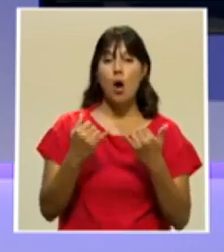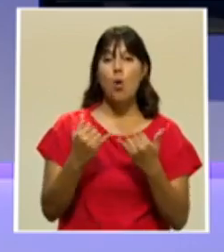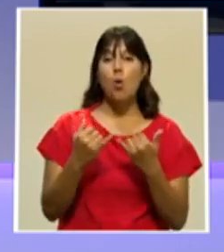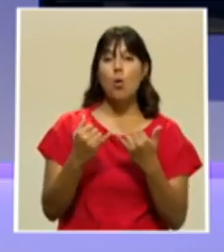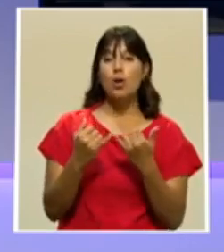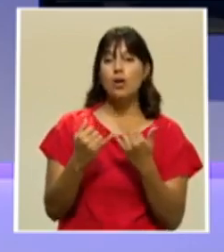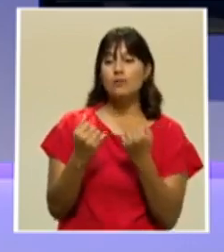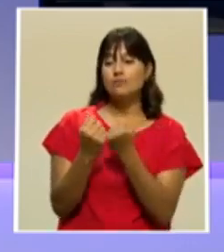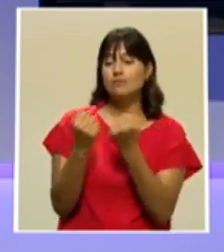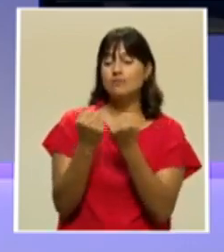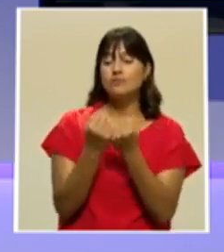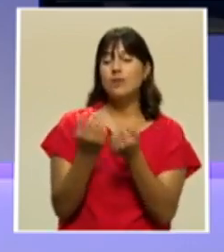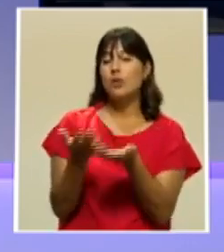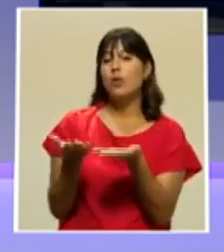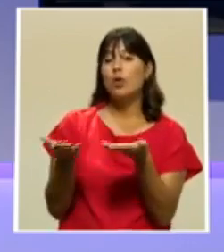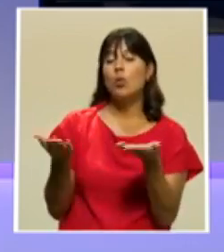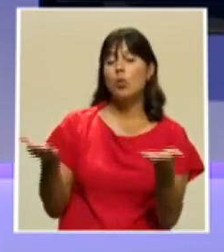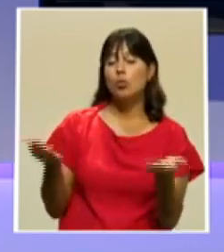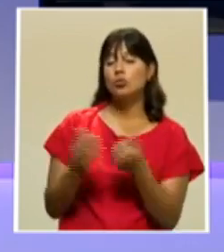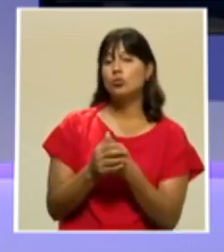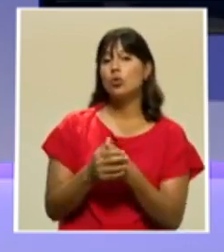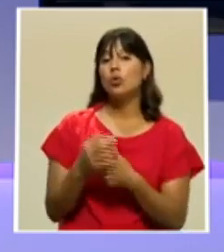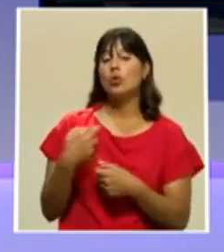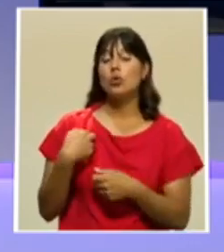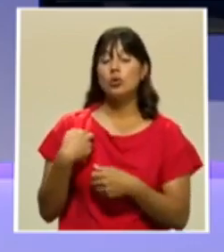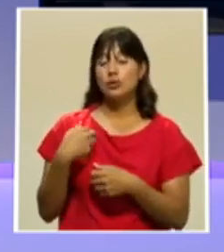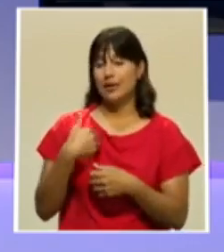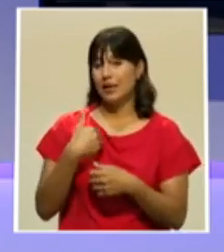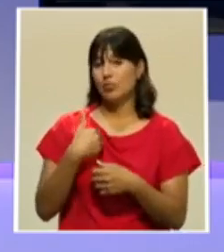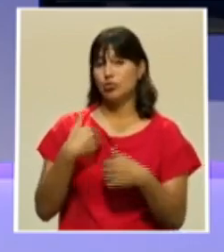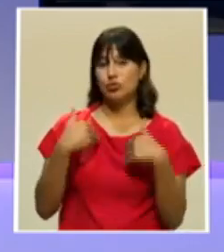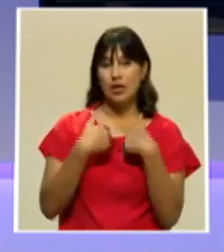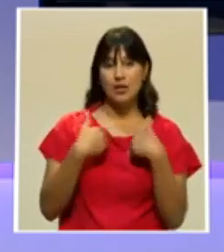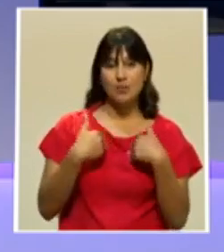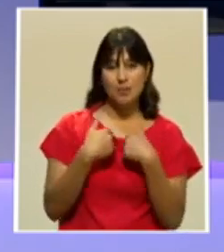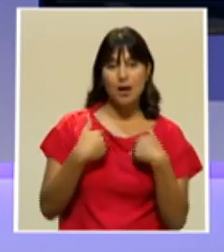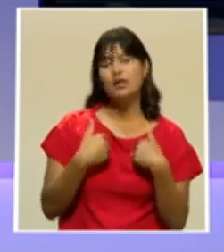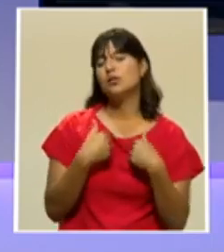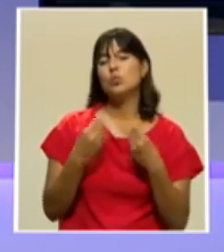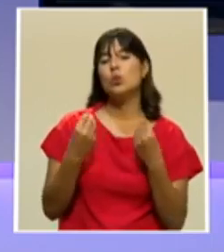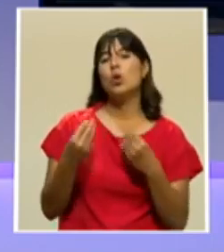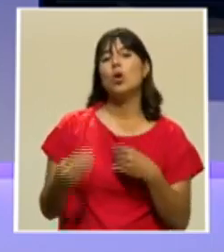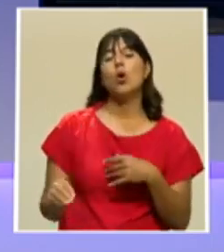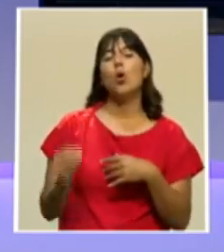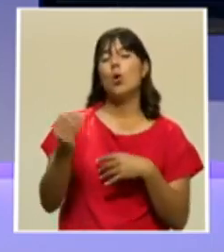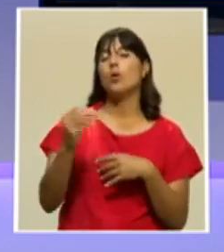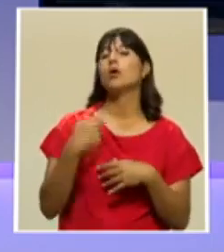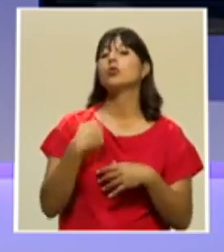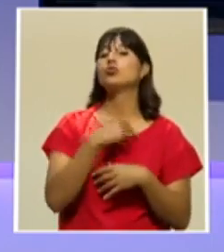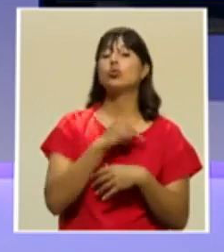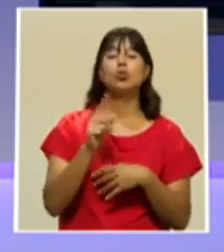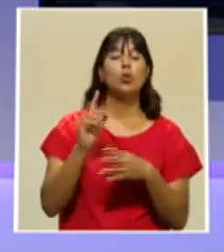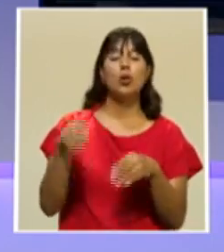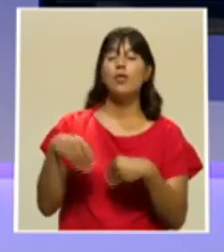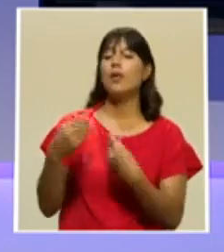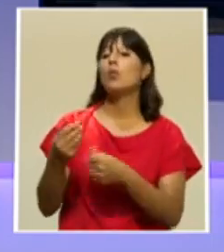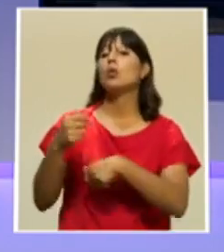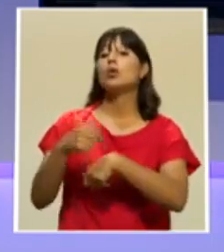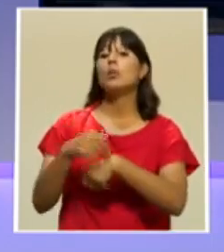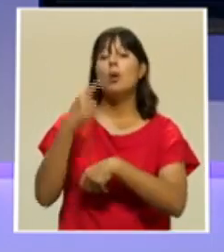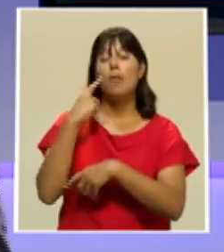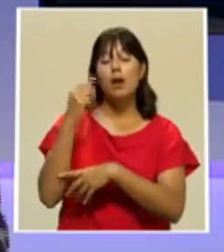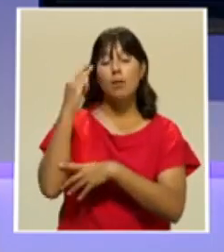recursos. Hay especies que estamos capturando que son básicamente juveniles. No les estamos dando tiempo a madurar y